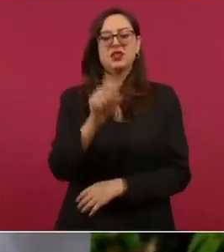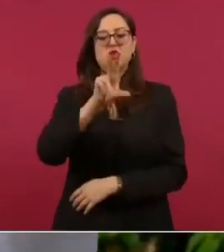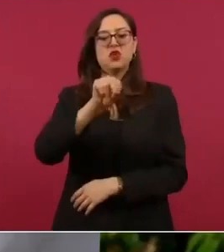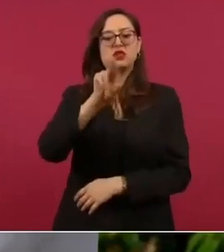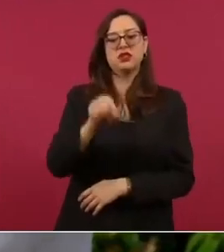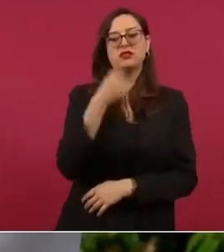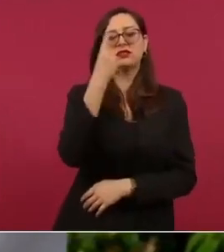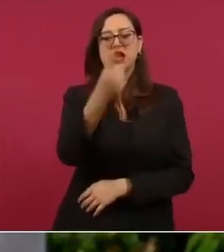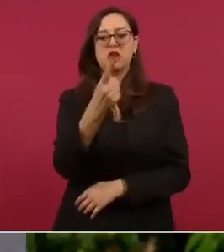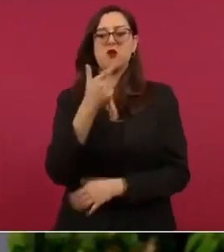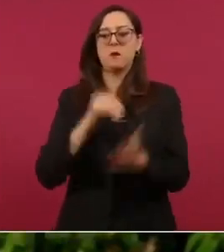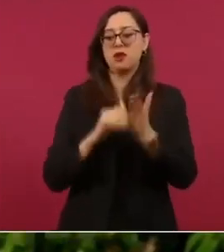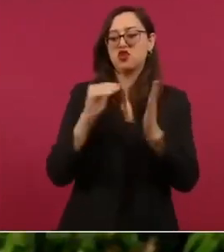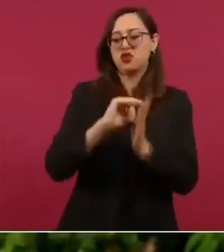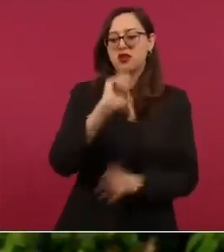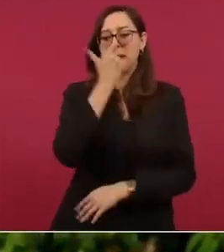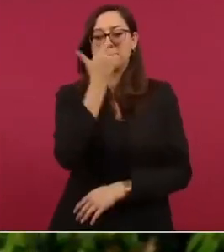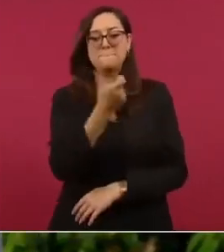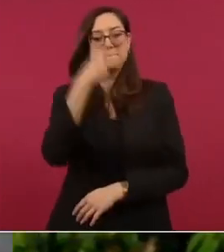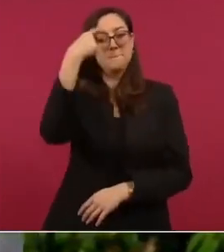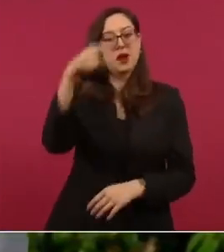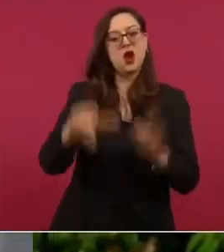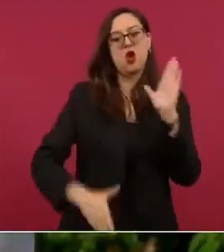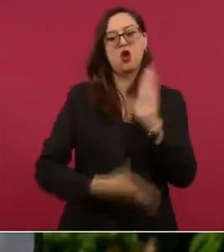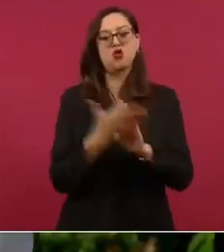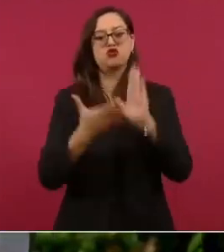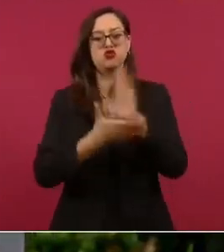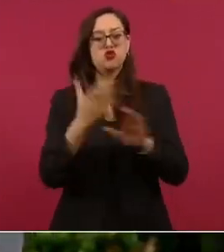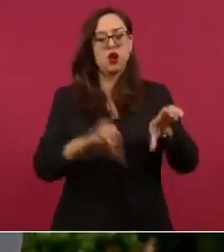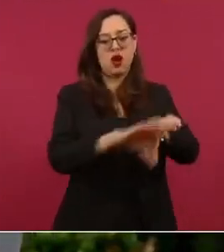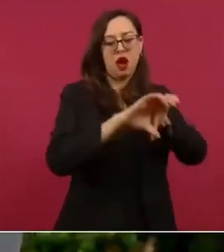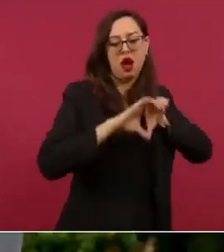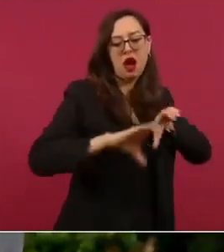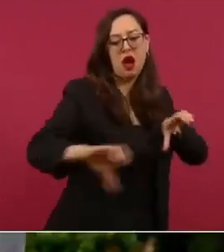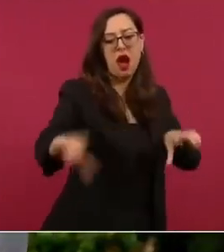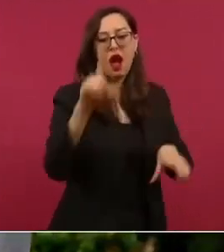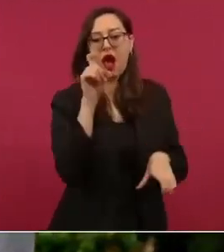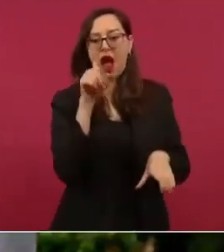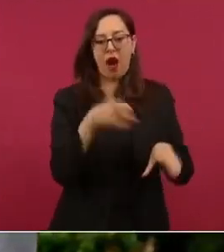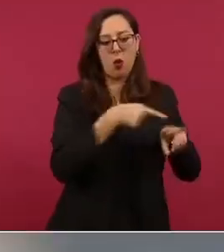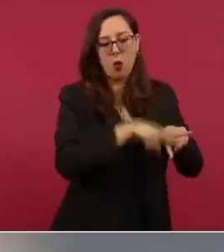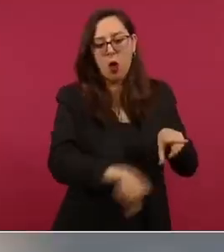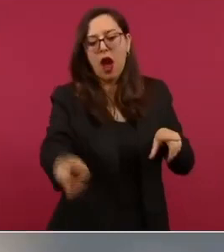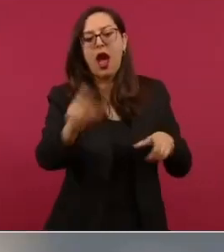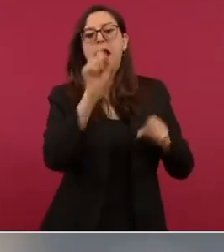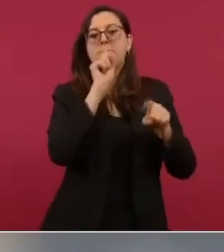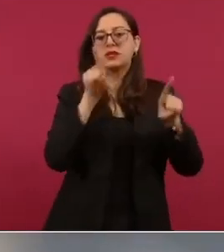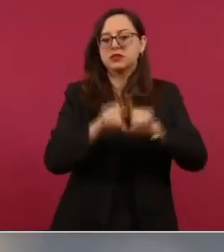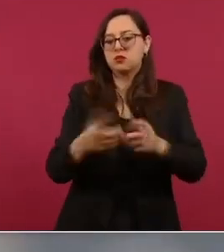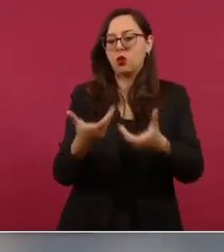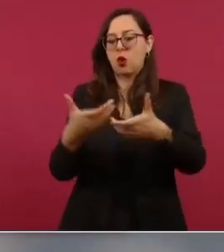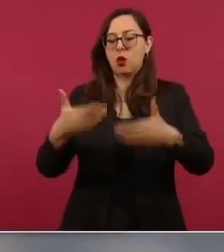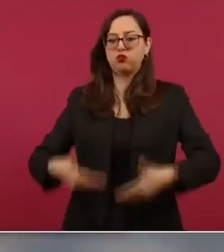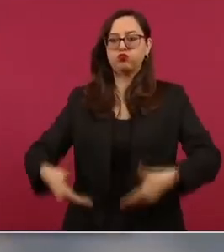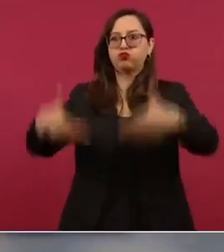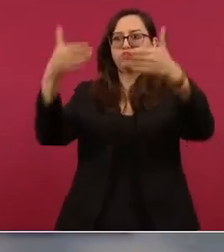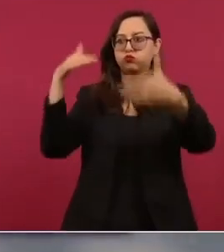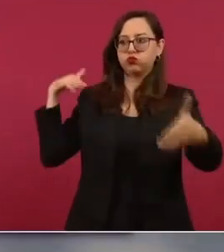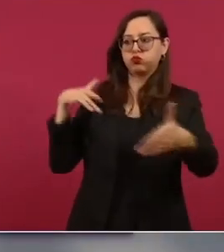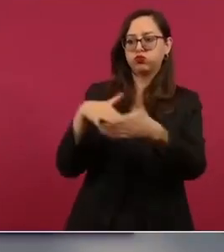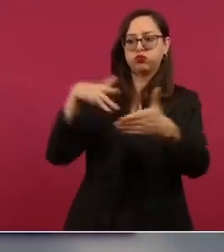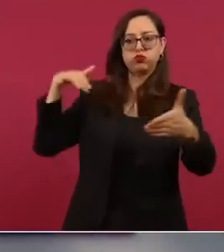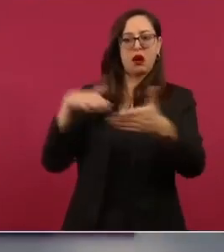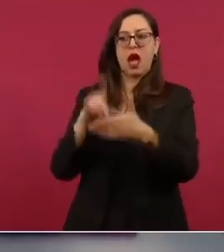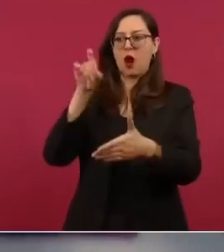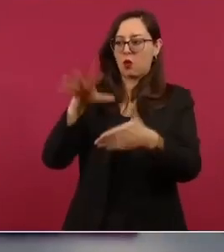en la construcción de presas y acueductos en Jalisco la laguna de Durango y Coahuila